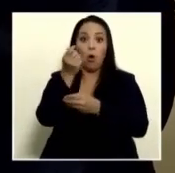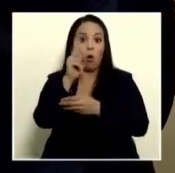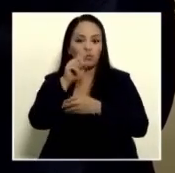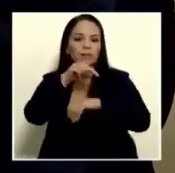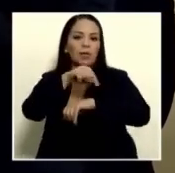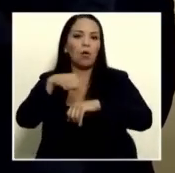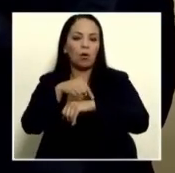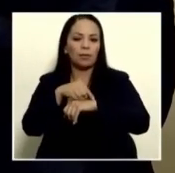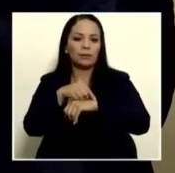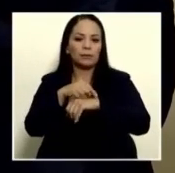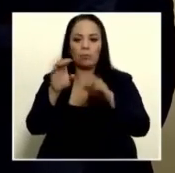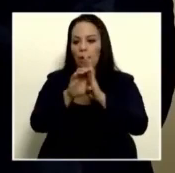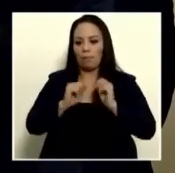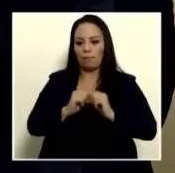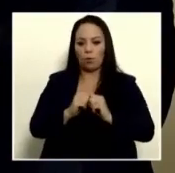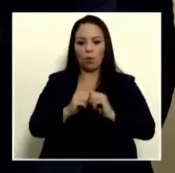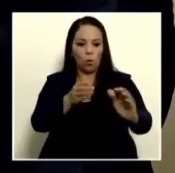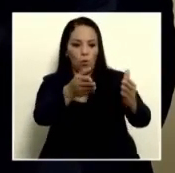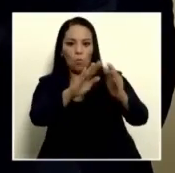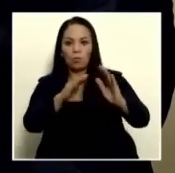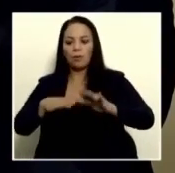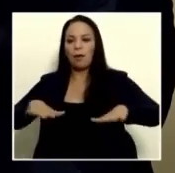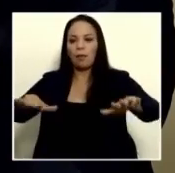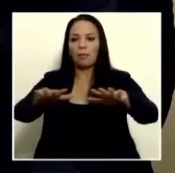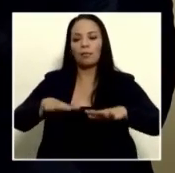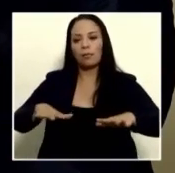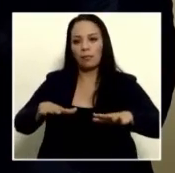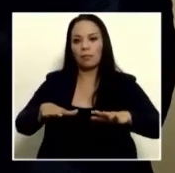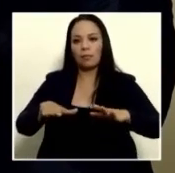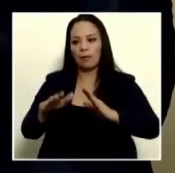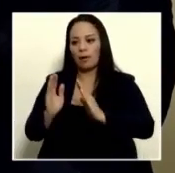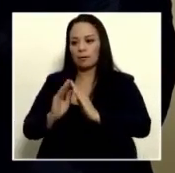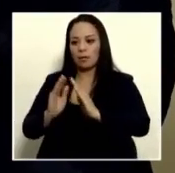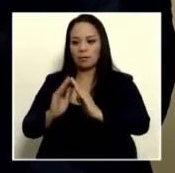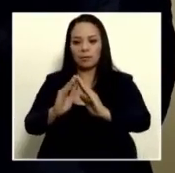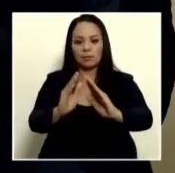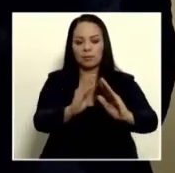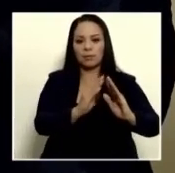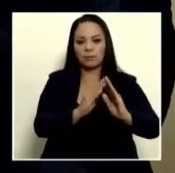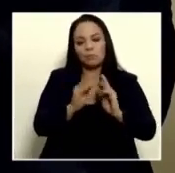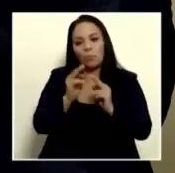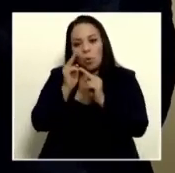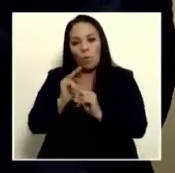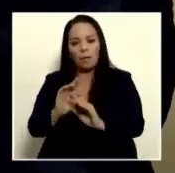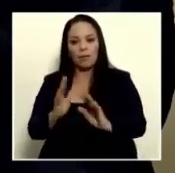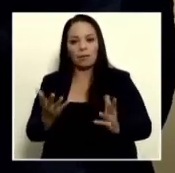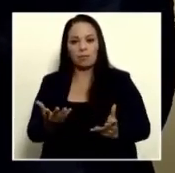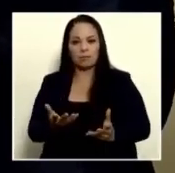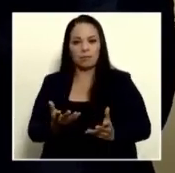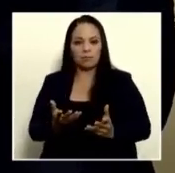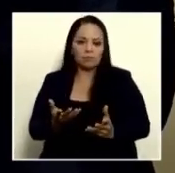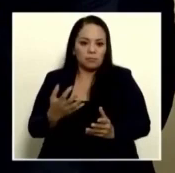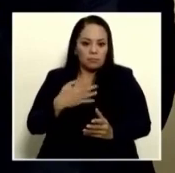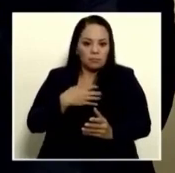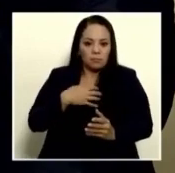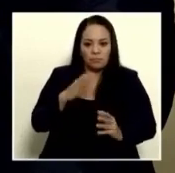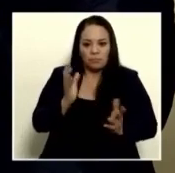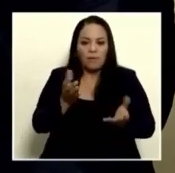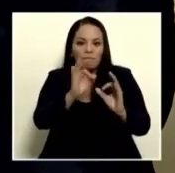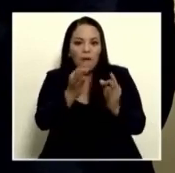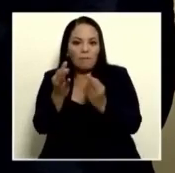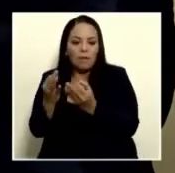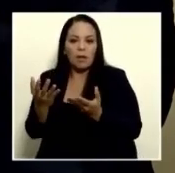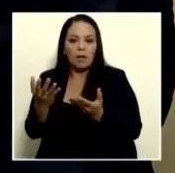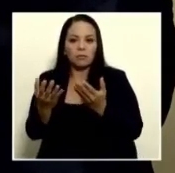a una comunidad como las que vimos ahí, que son casas humildes, el patrimonio de familias